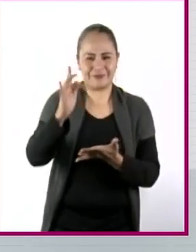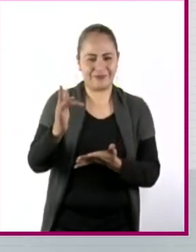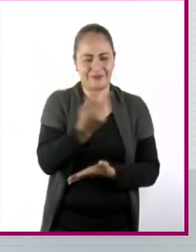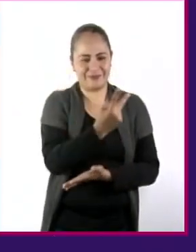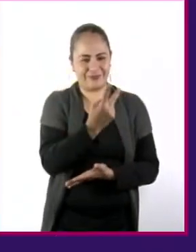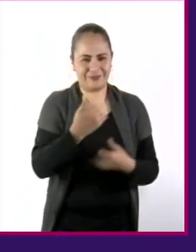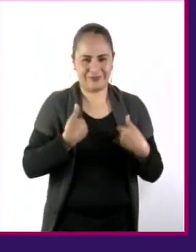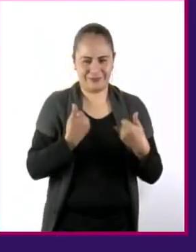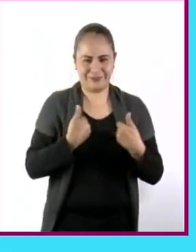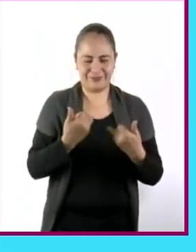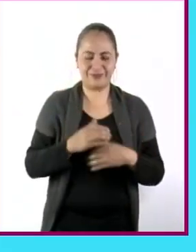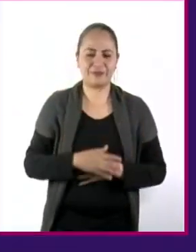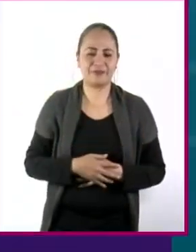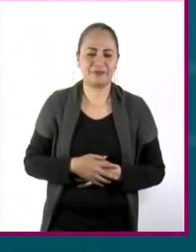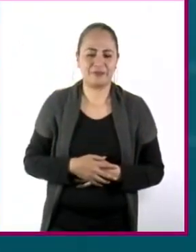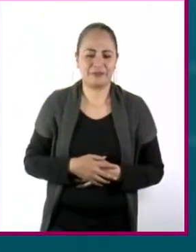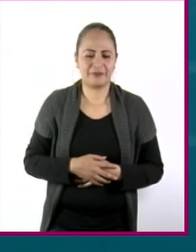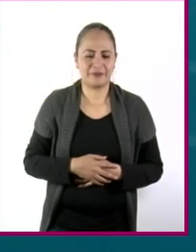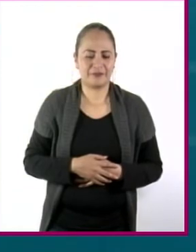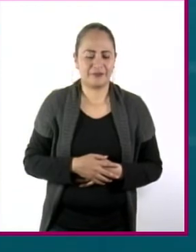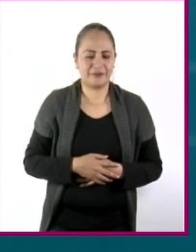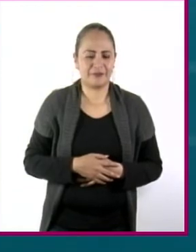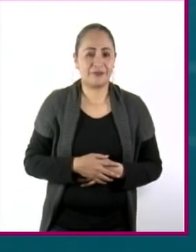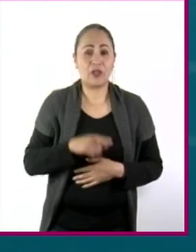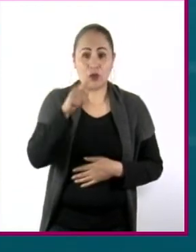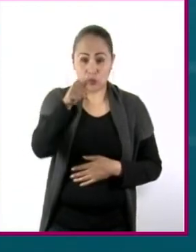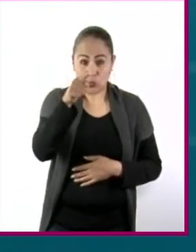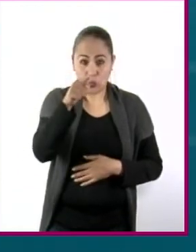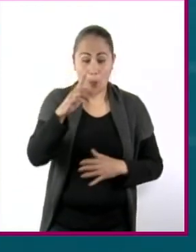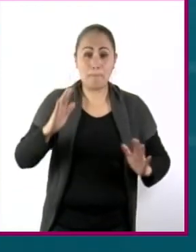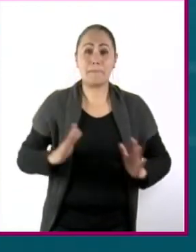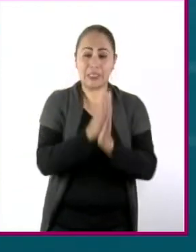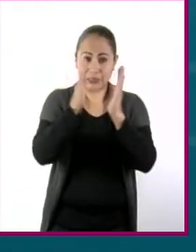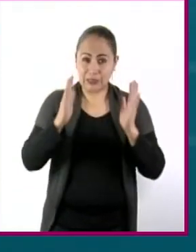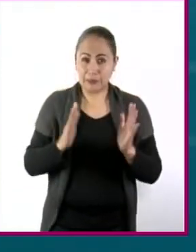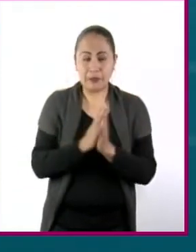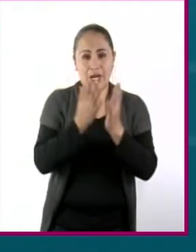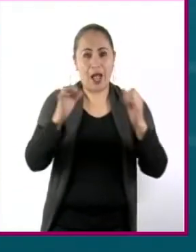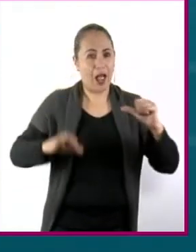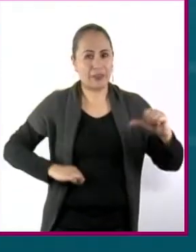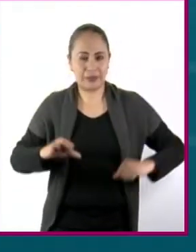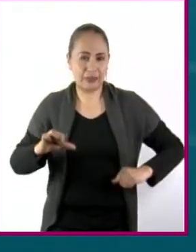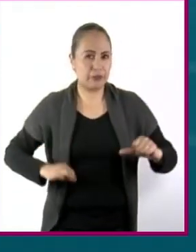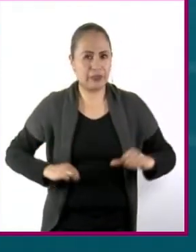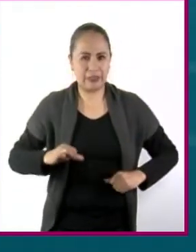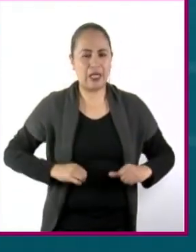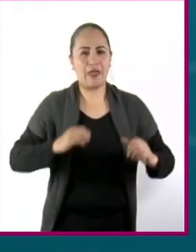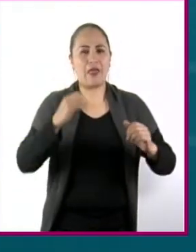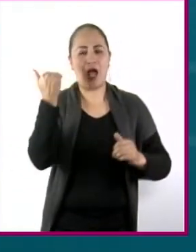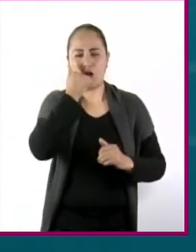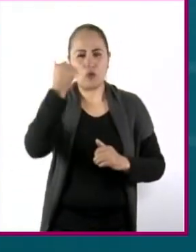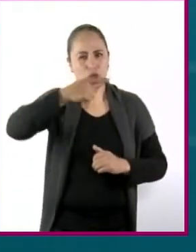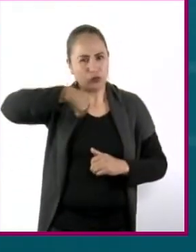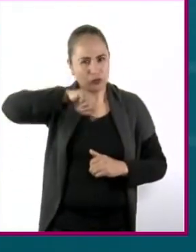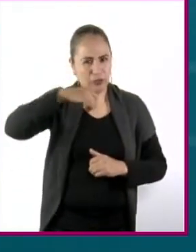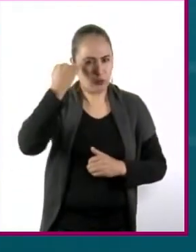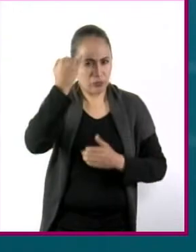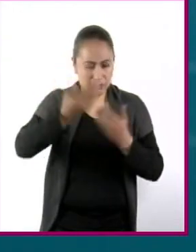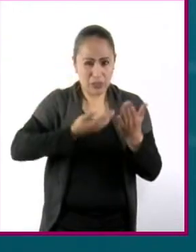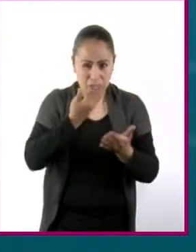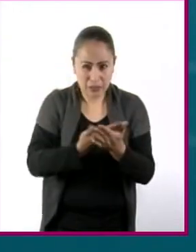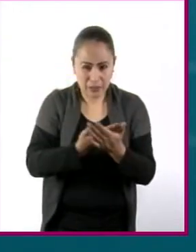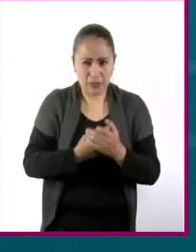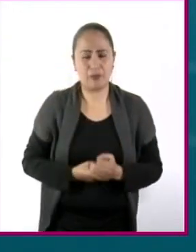el espacio. ¿Has participado en alguna actividad impulsada por los propios estudiantes? ¿Te has